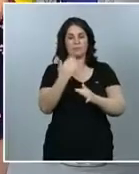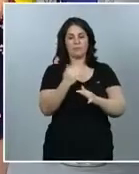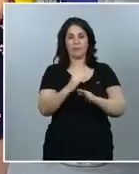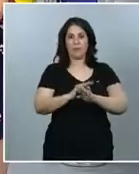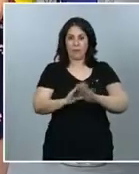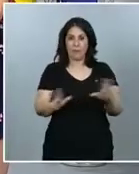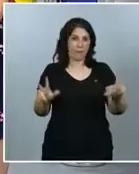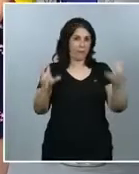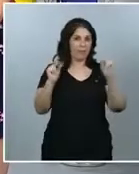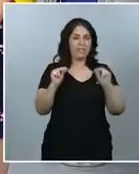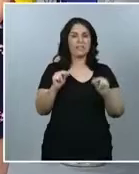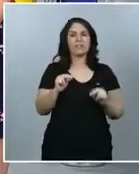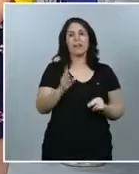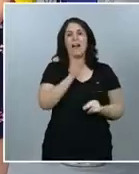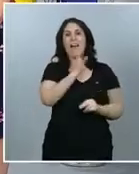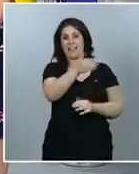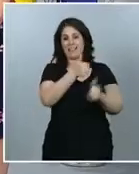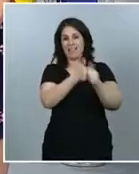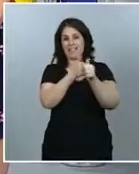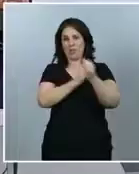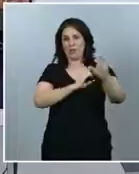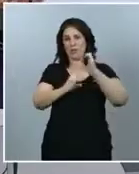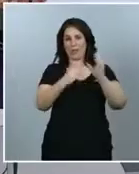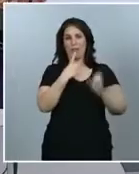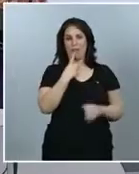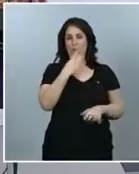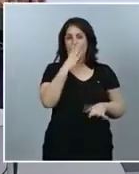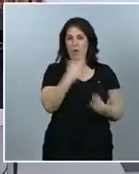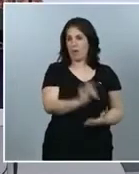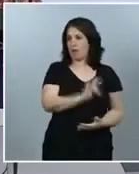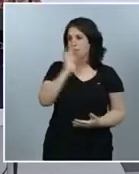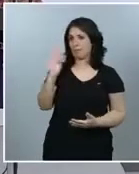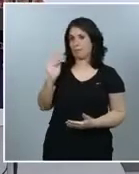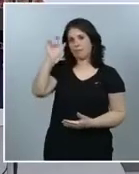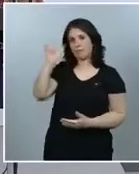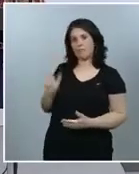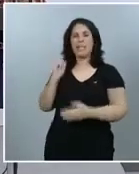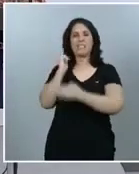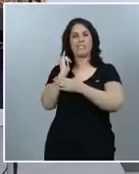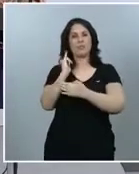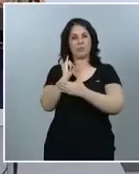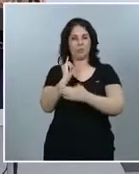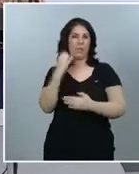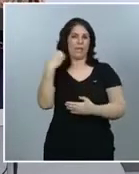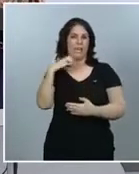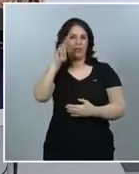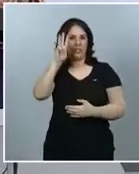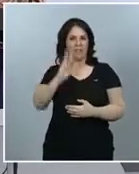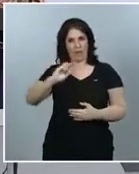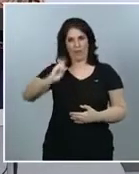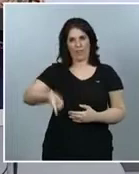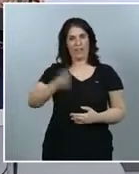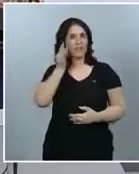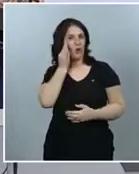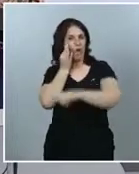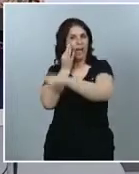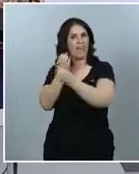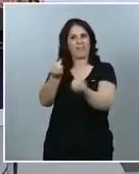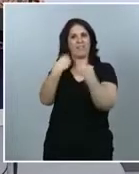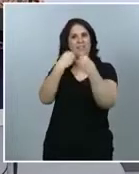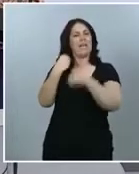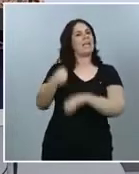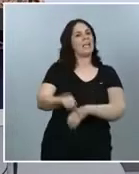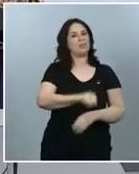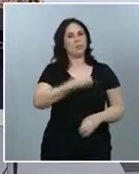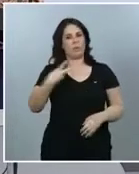el secretario de Comunicación, le cedemos la palabra al Carlos III, a la directora Raquel Yoti, para que nos dé los resultados del estudio de ser epidemiología.